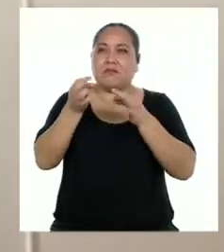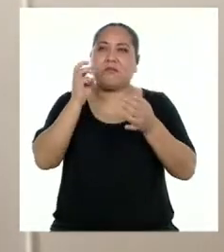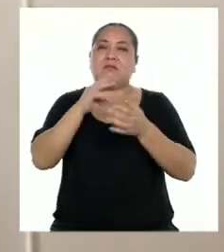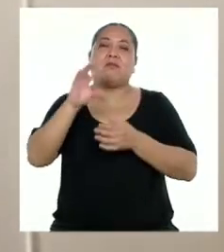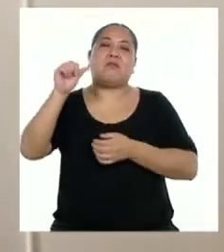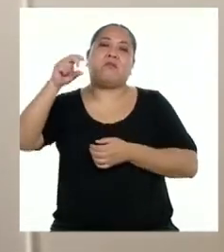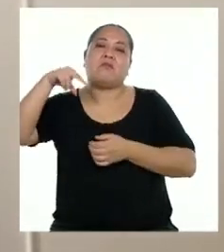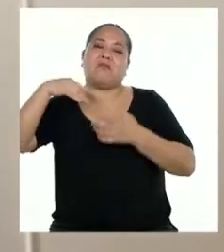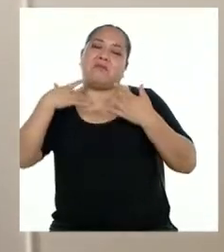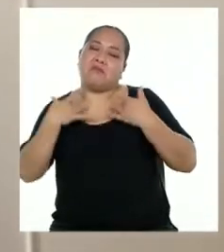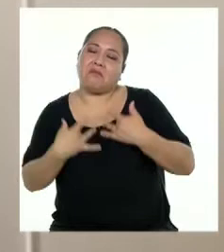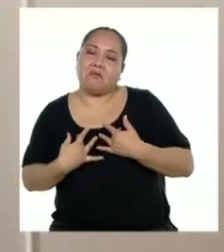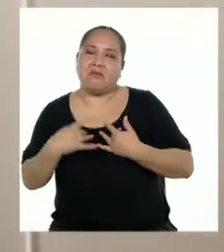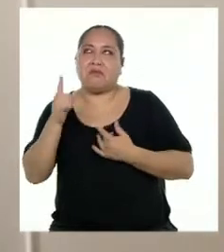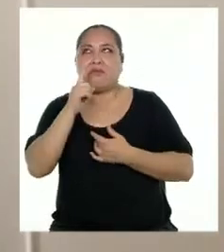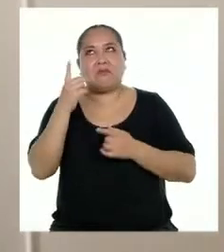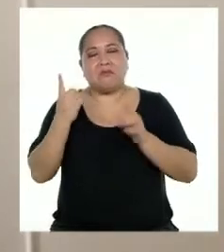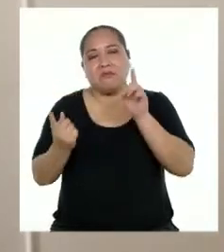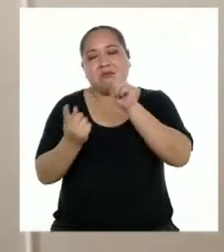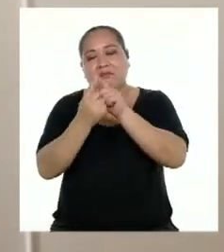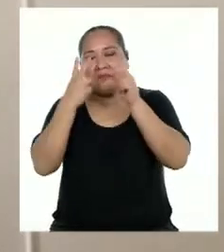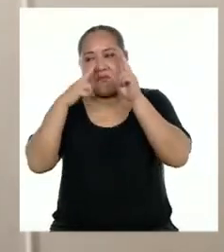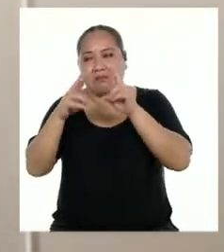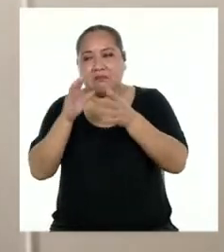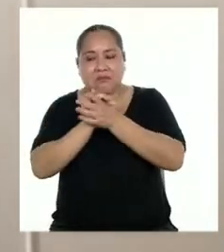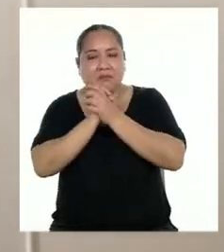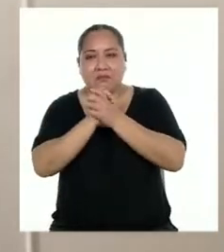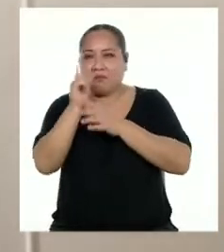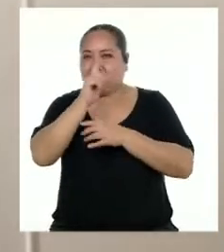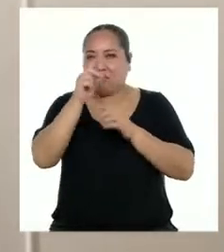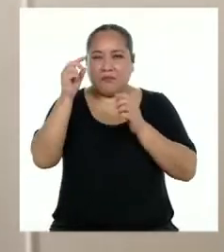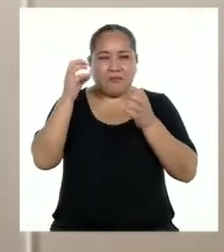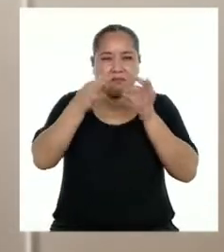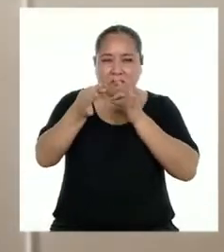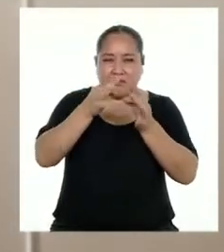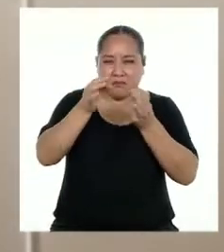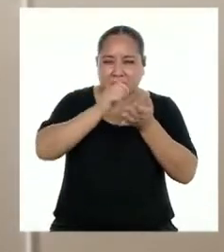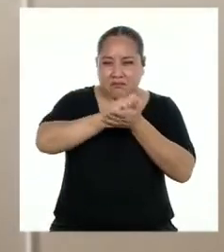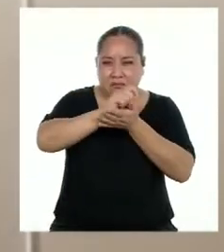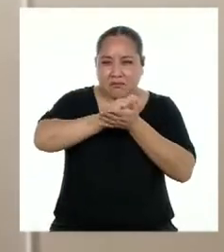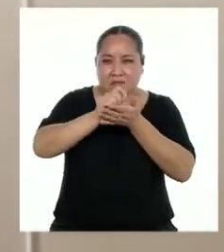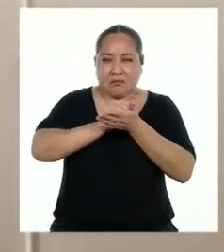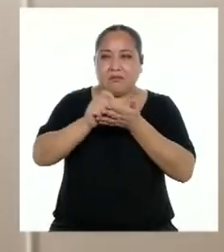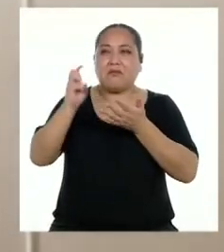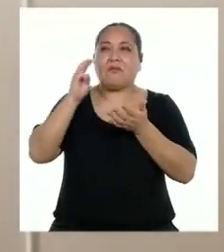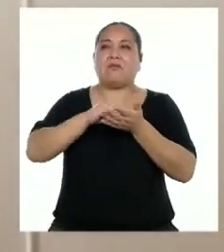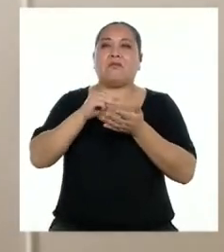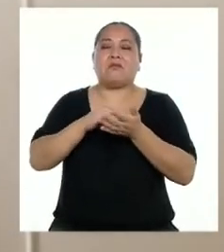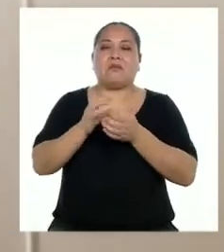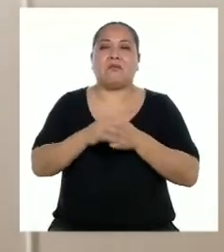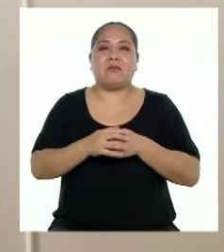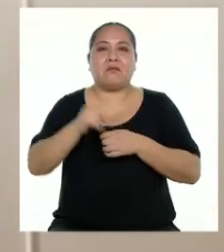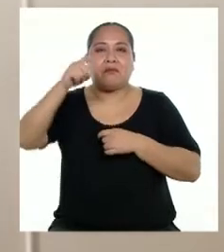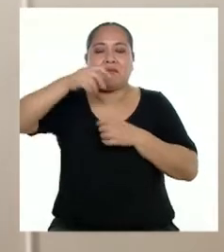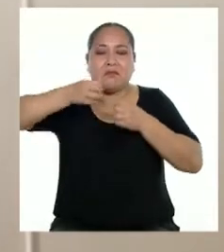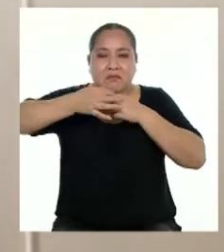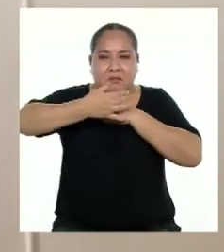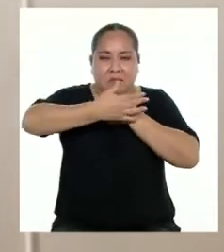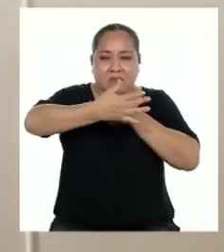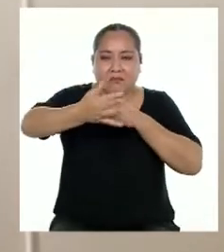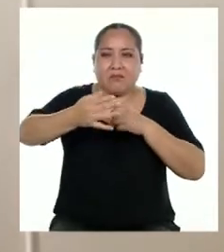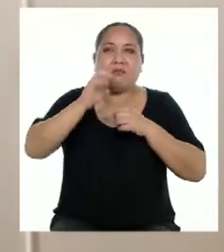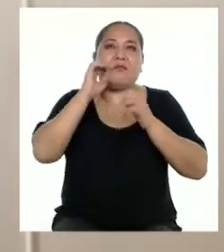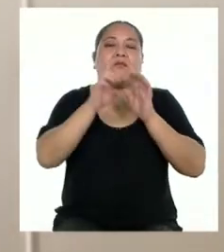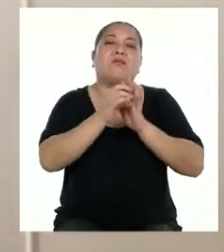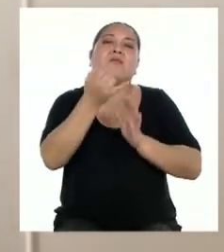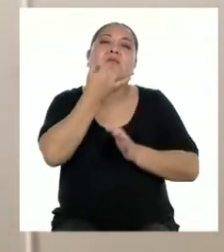Ana está triste porque no puede ver a sus compañeros de clase. Tratemos de explayarnos. Por